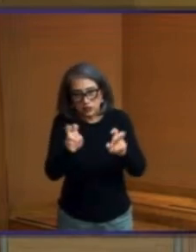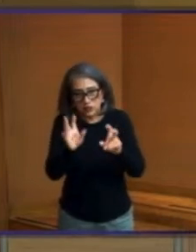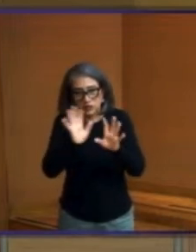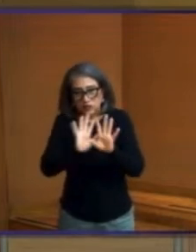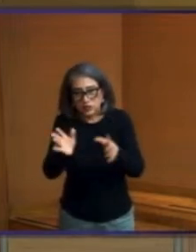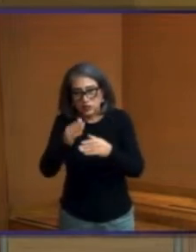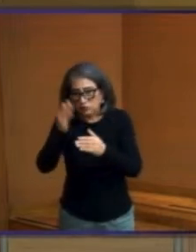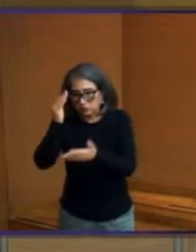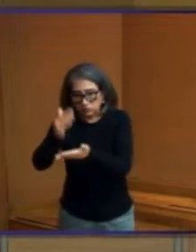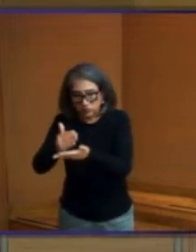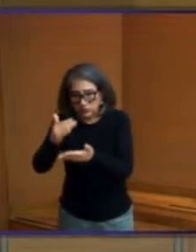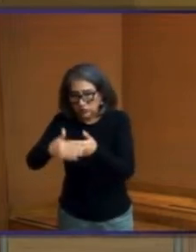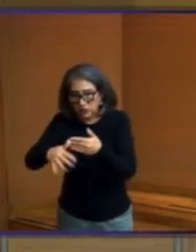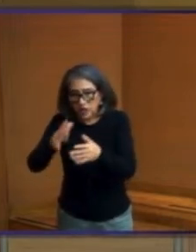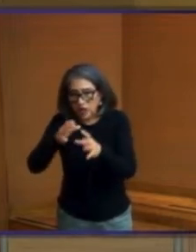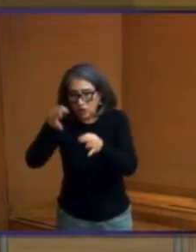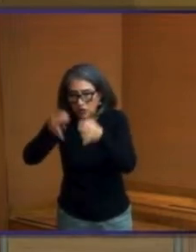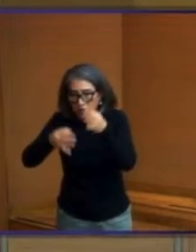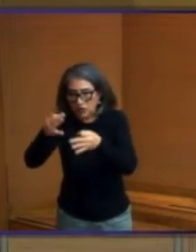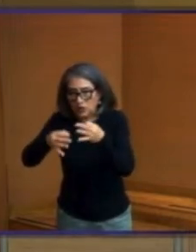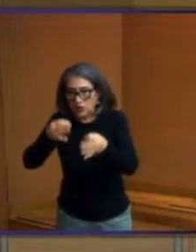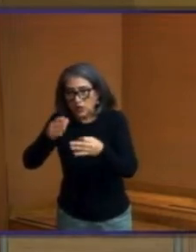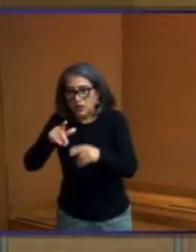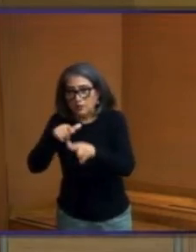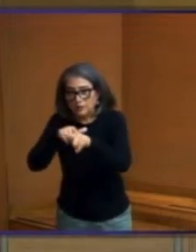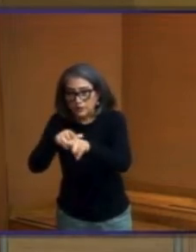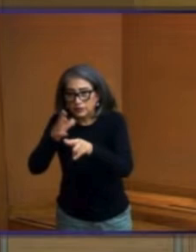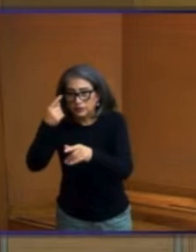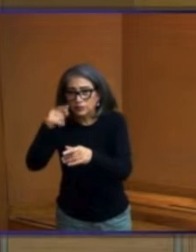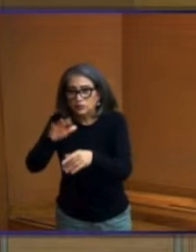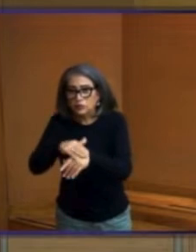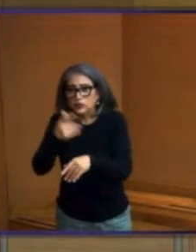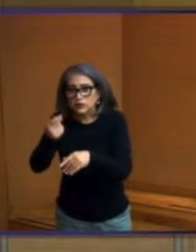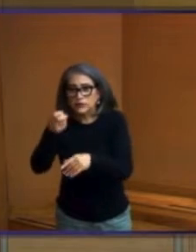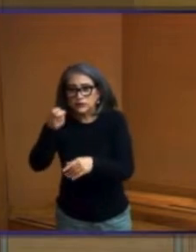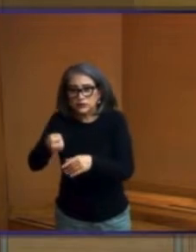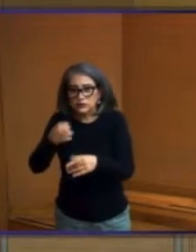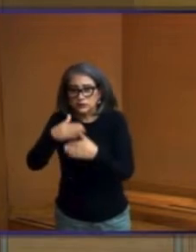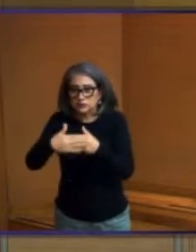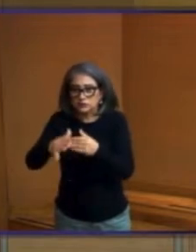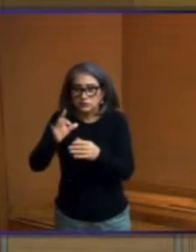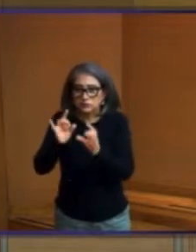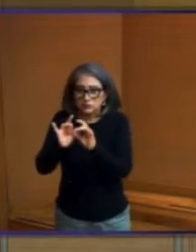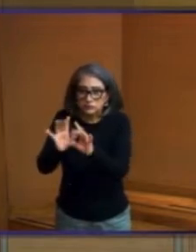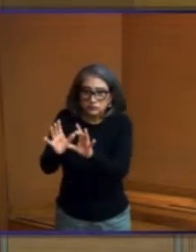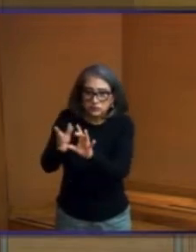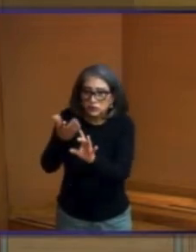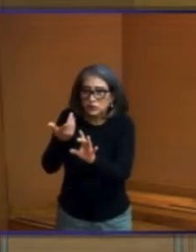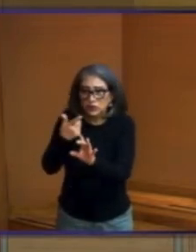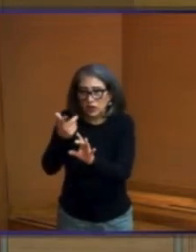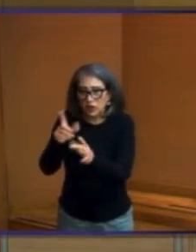sancionador mediante una resolución de sobreseguimiento porque lo denunciado no involucra una afectación a un derecho político electoral.